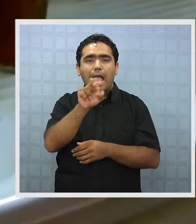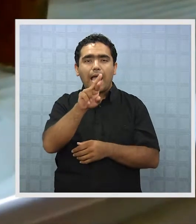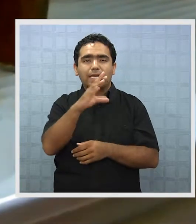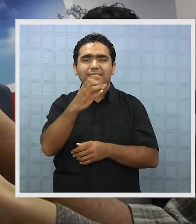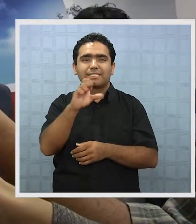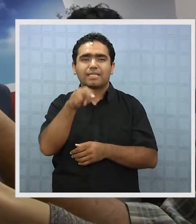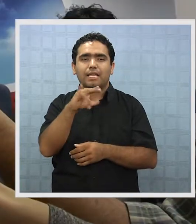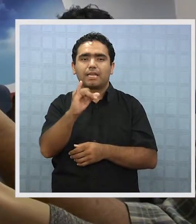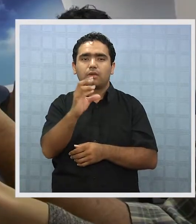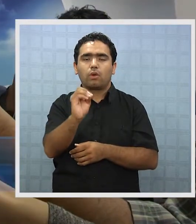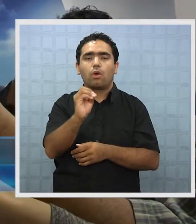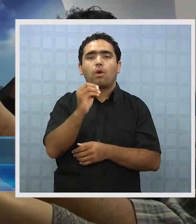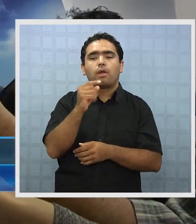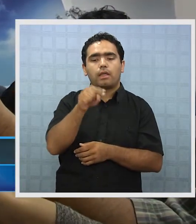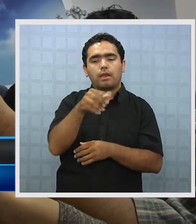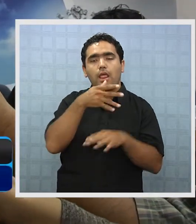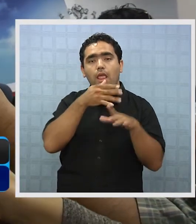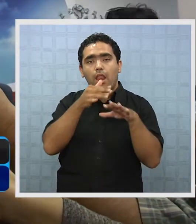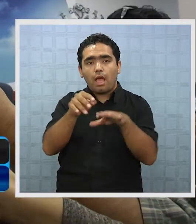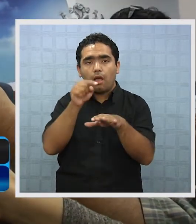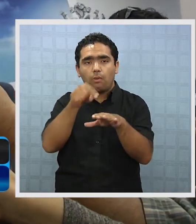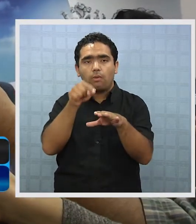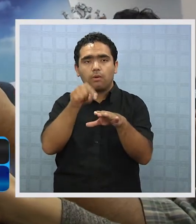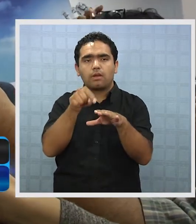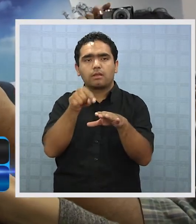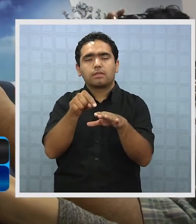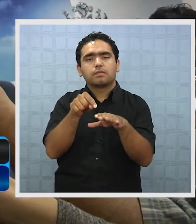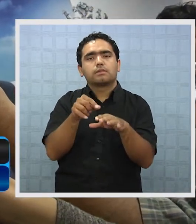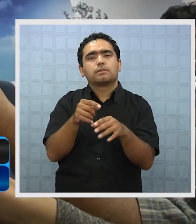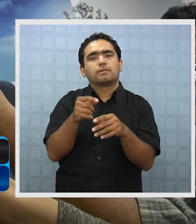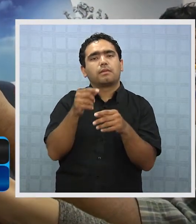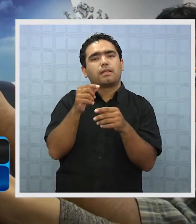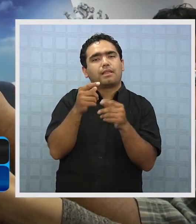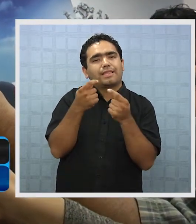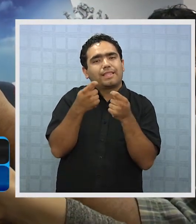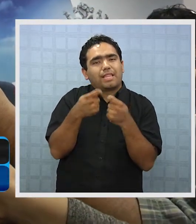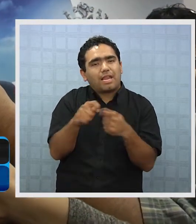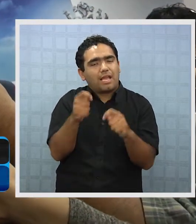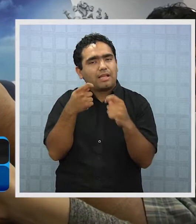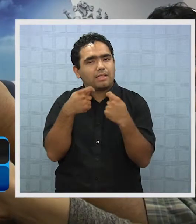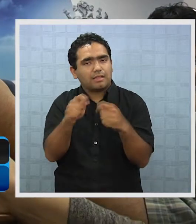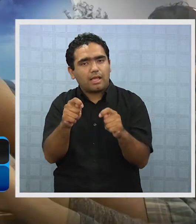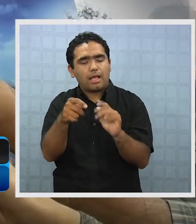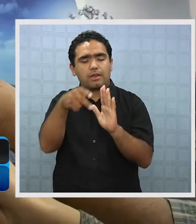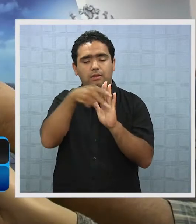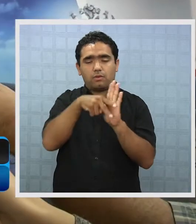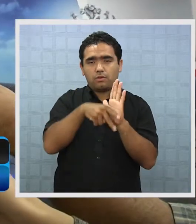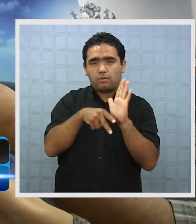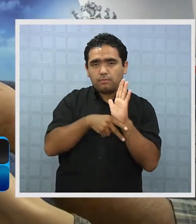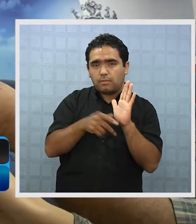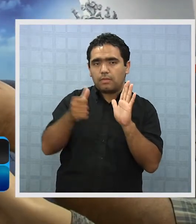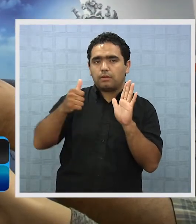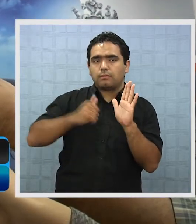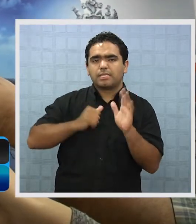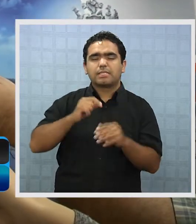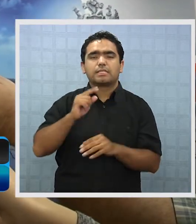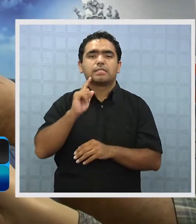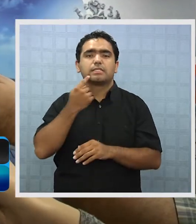tenemos en las aguas, efectivamente, para tratarlas y para cumplir la norma, significa